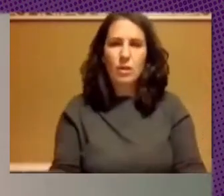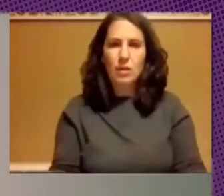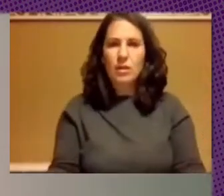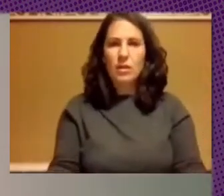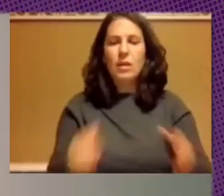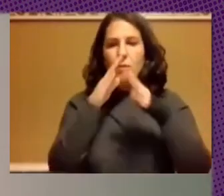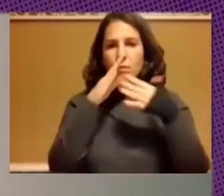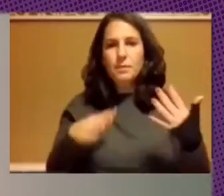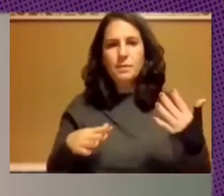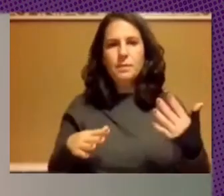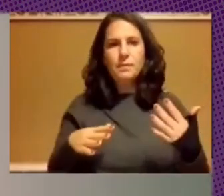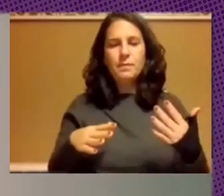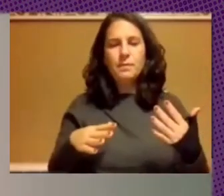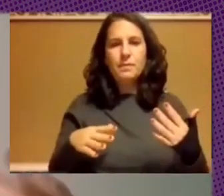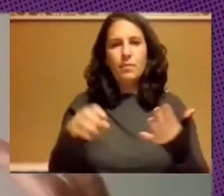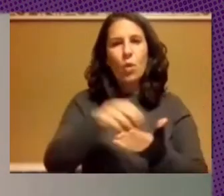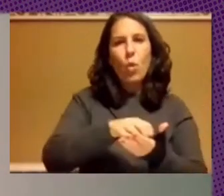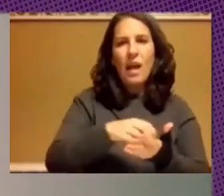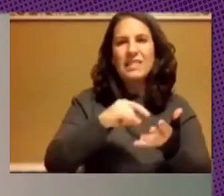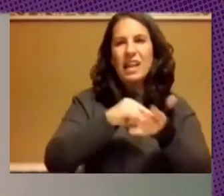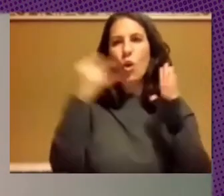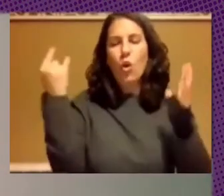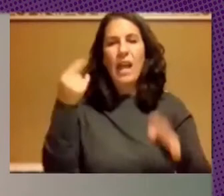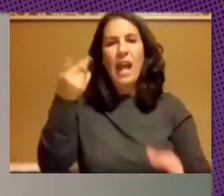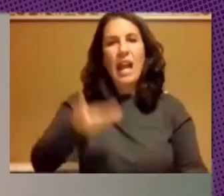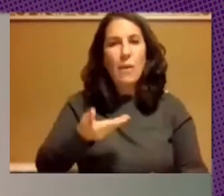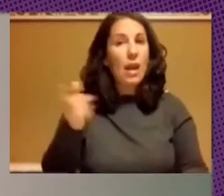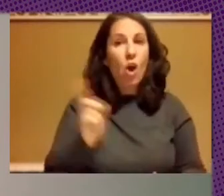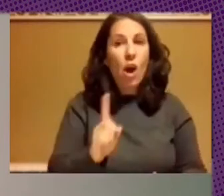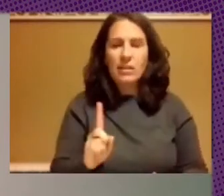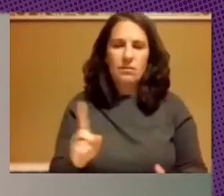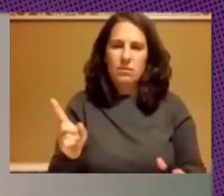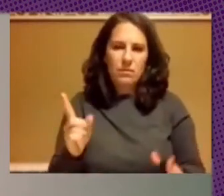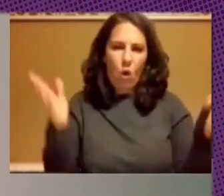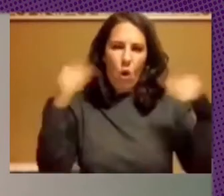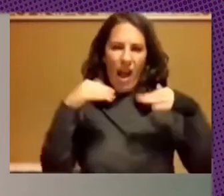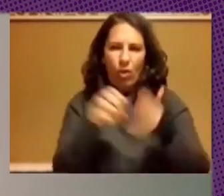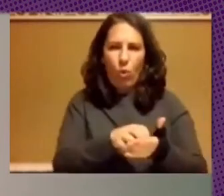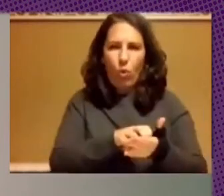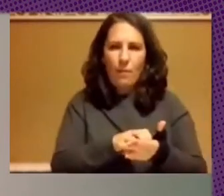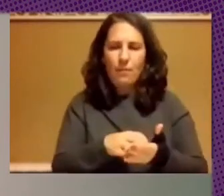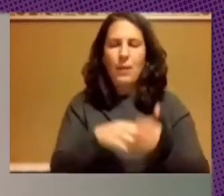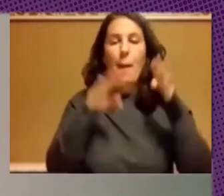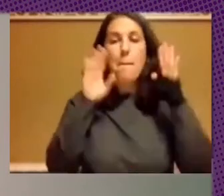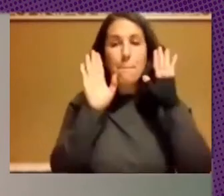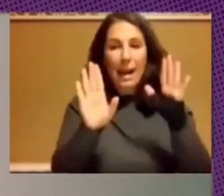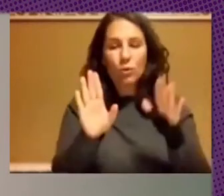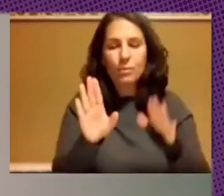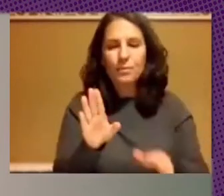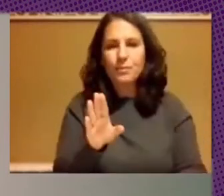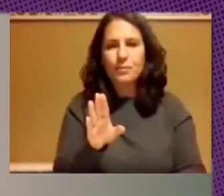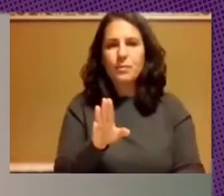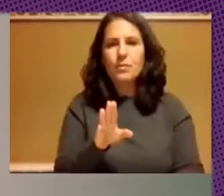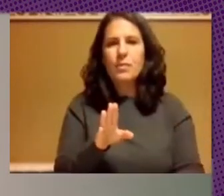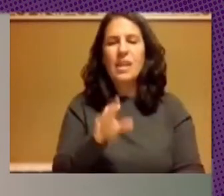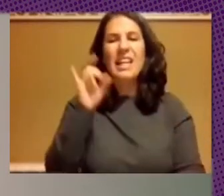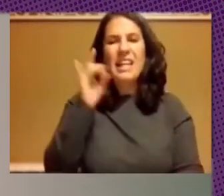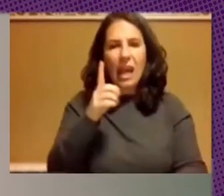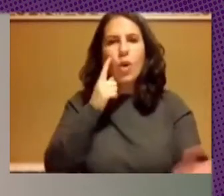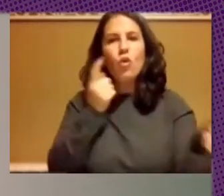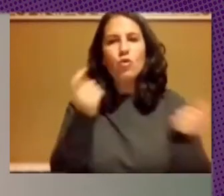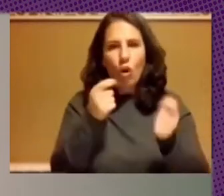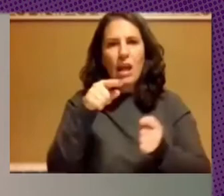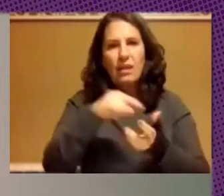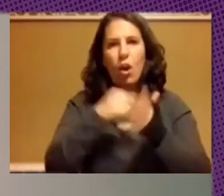nadie puede discutir que la tecnología no es un actor clave ahora yo me pregunto y va en línea de lo que decía David ¿quién controla la tecnología?